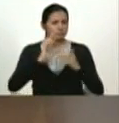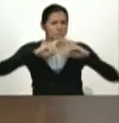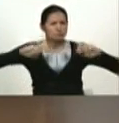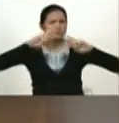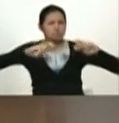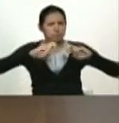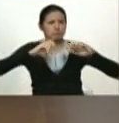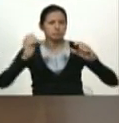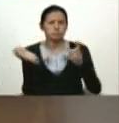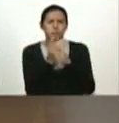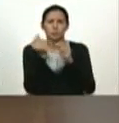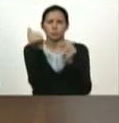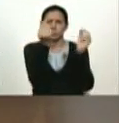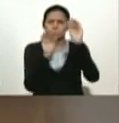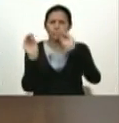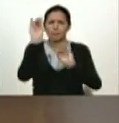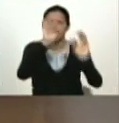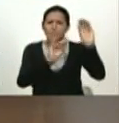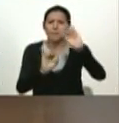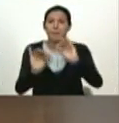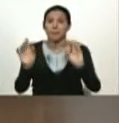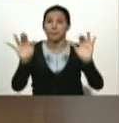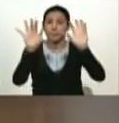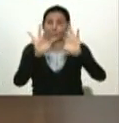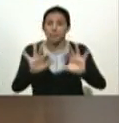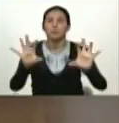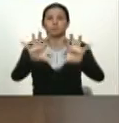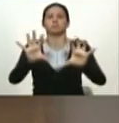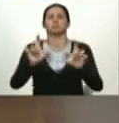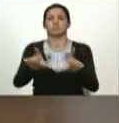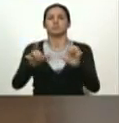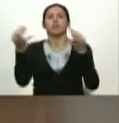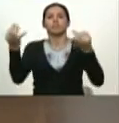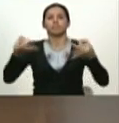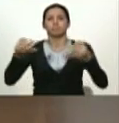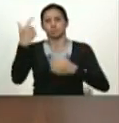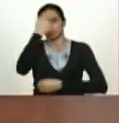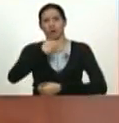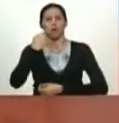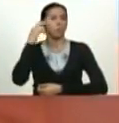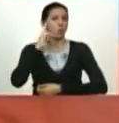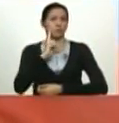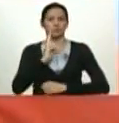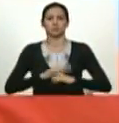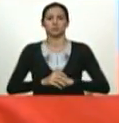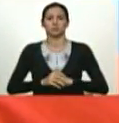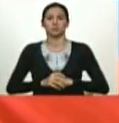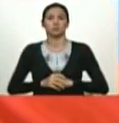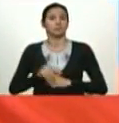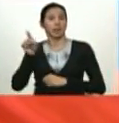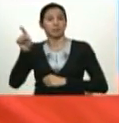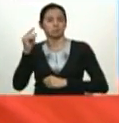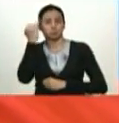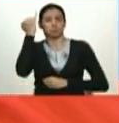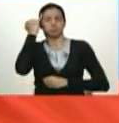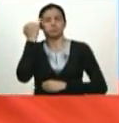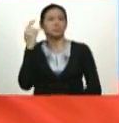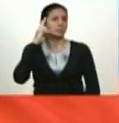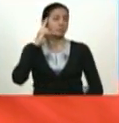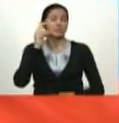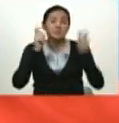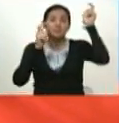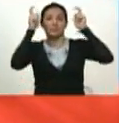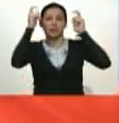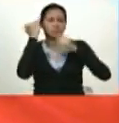Y nuestro pueblo, nuestras mujeres se sienten orgullosas. Del Bolívar que dejara a Hugo Chávez para la historia. Qué gran